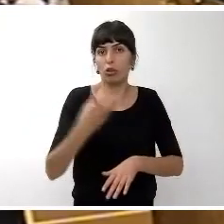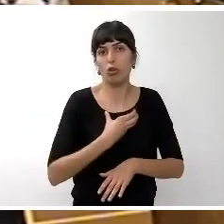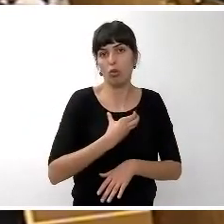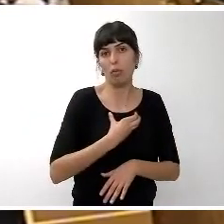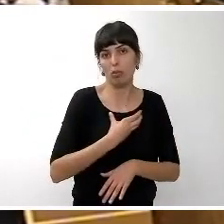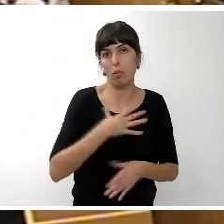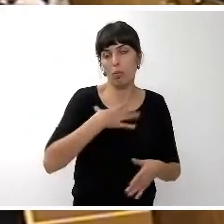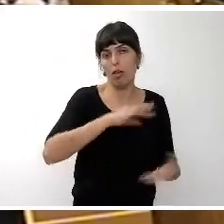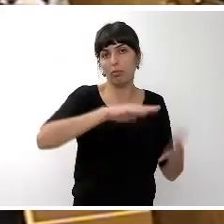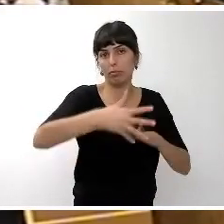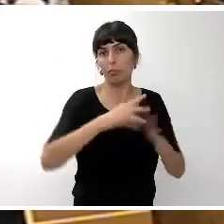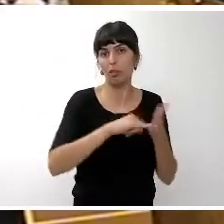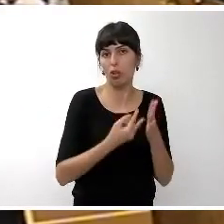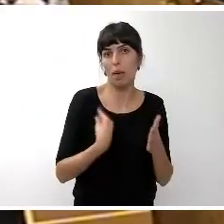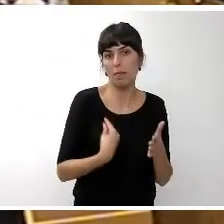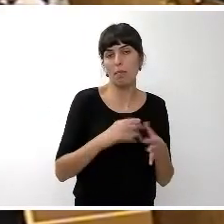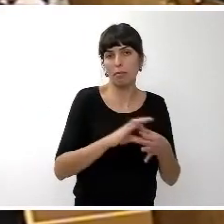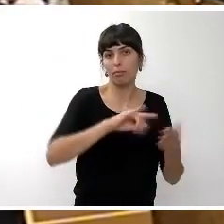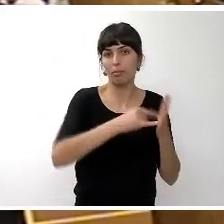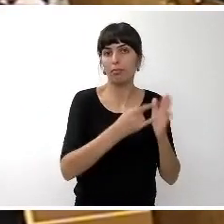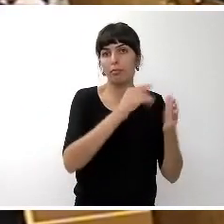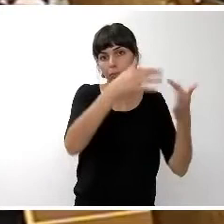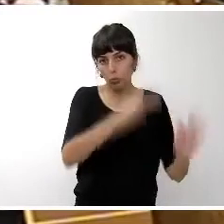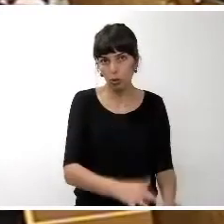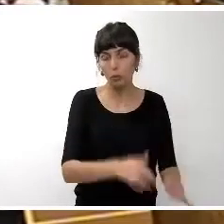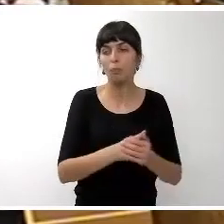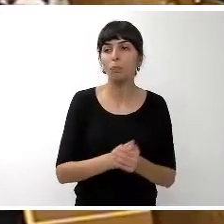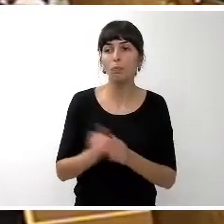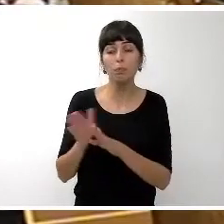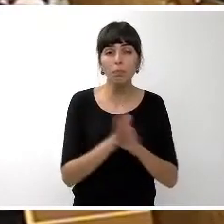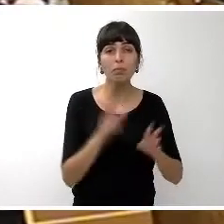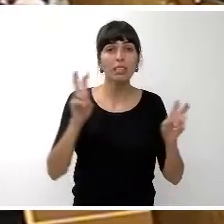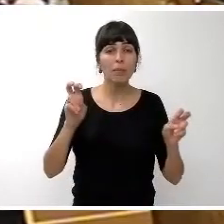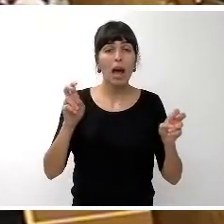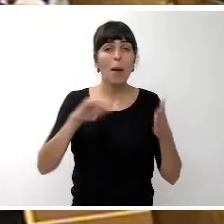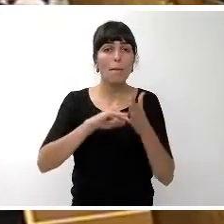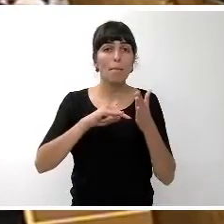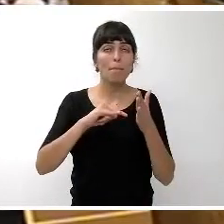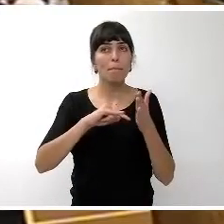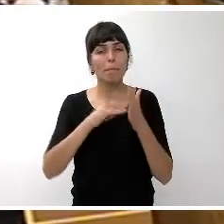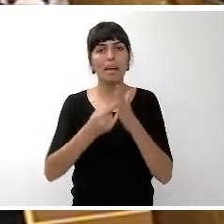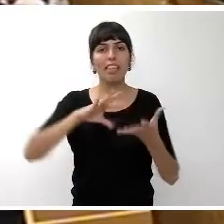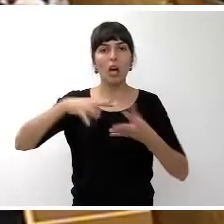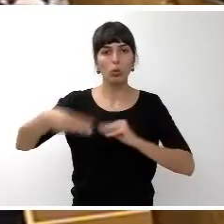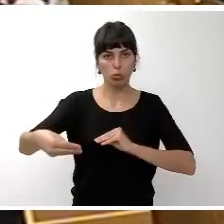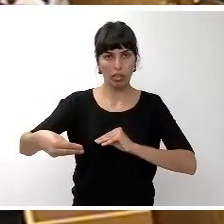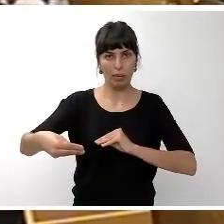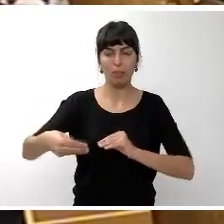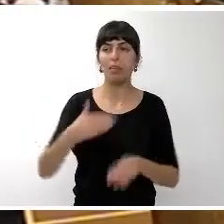y respecto a lo que antes señalaba los planes de ajuste el plan de ajuste es algo que este cabildo tenía planteado hacer